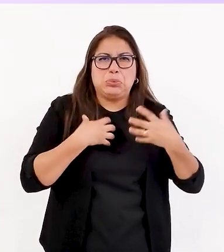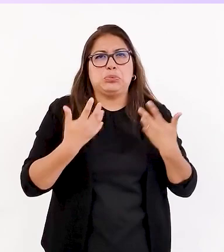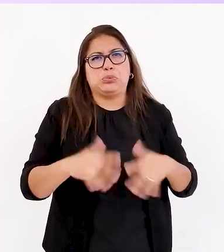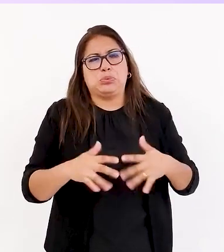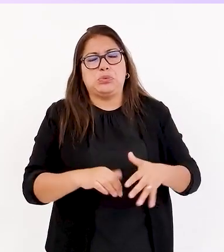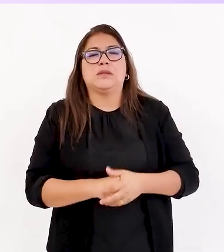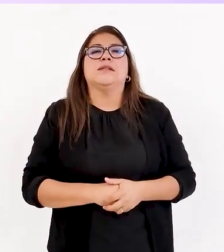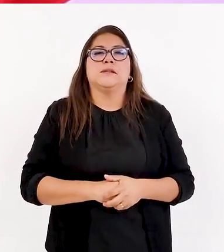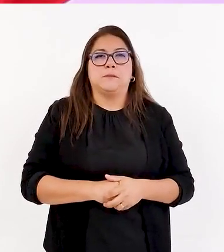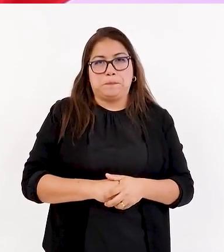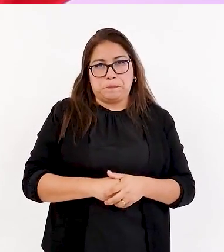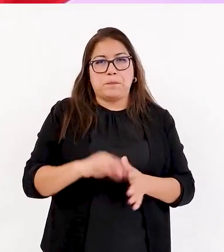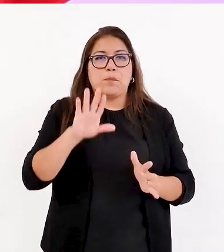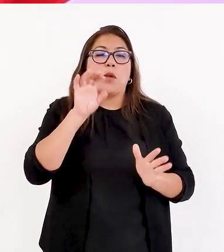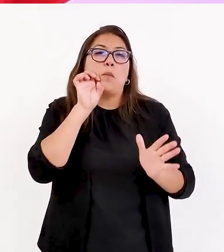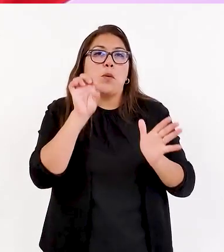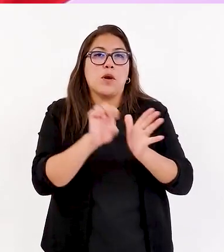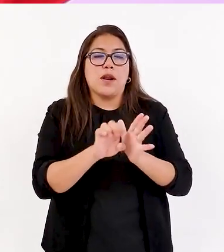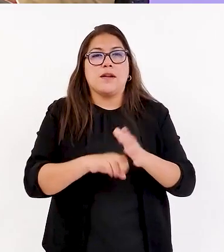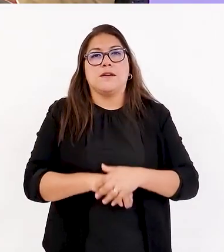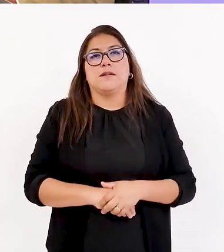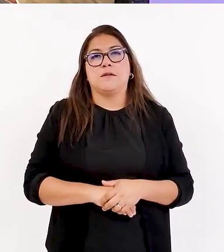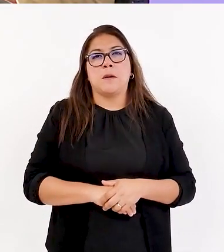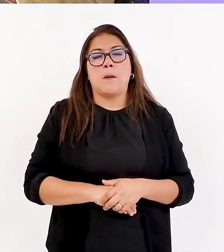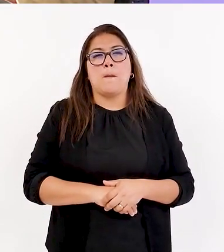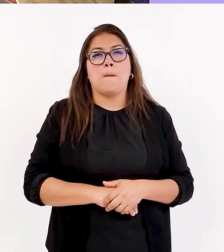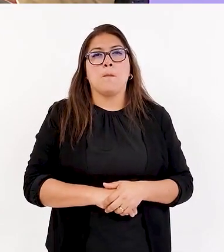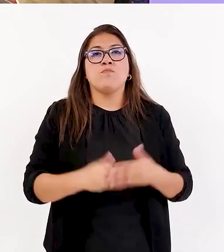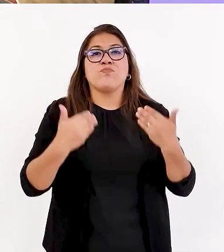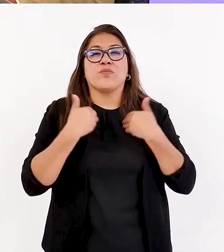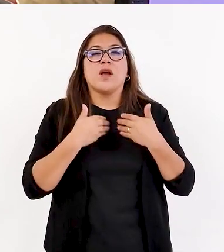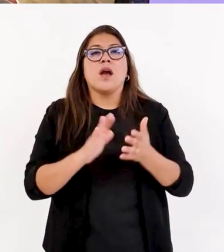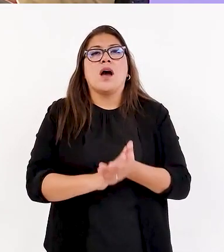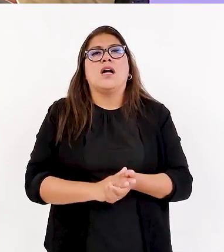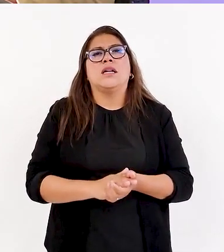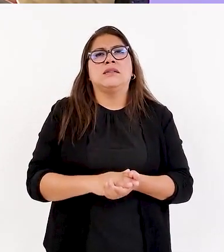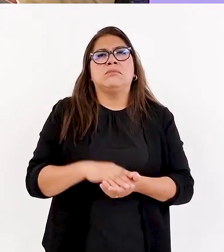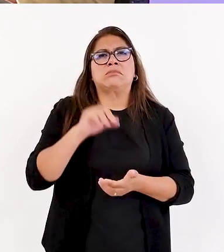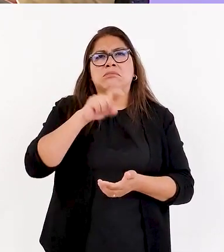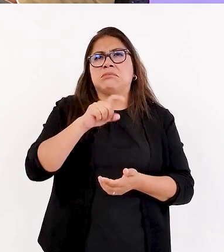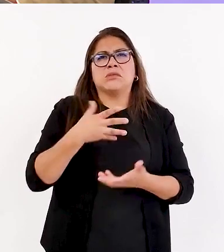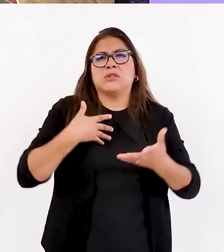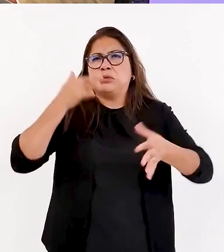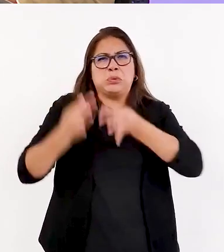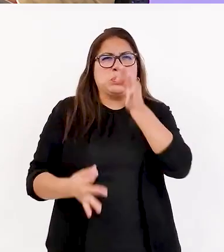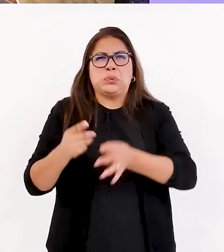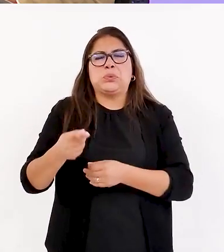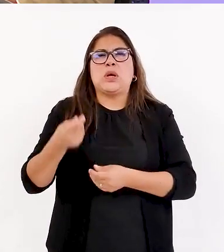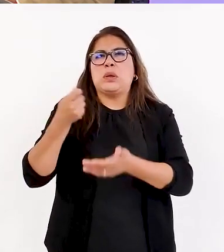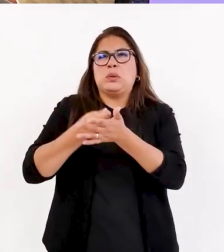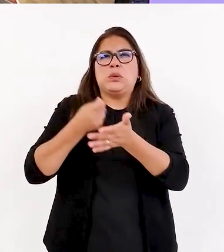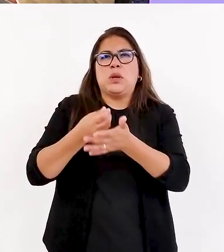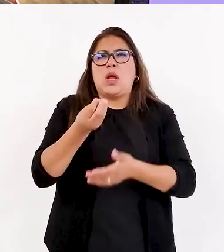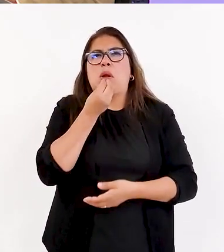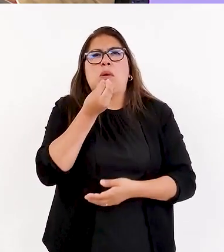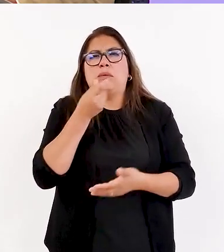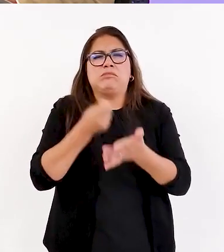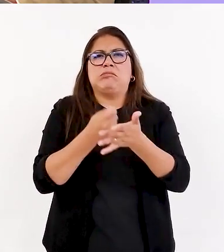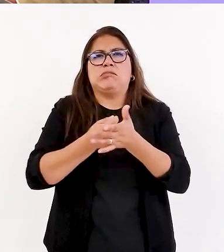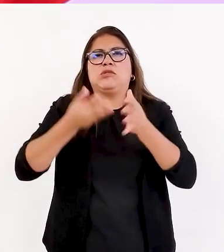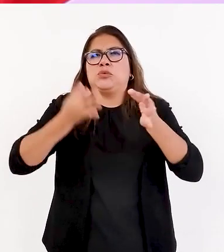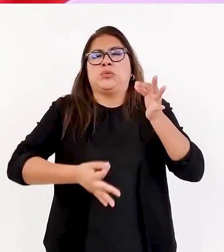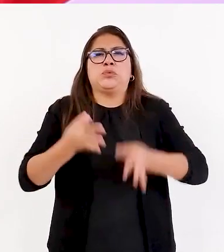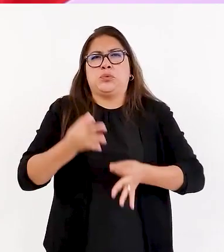ejemplo, nosotros tenemos, a ver, este... Un juicio de alimentos. O hay personas que vienen a reclamar. Y entonces,